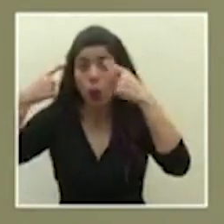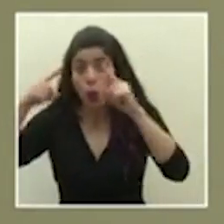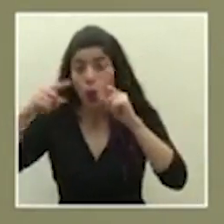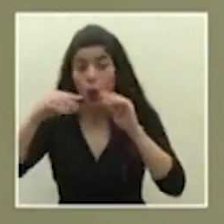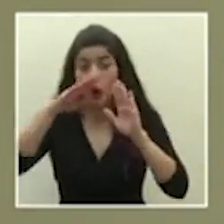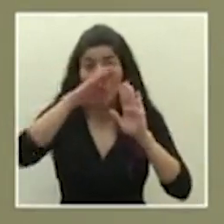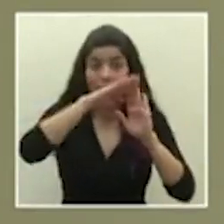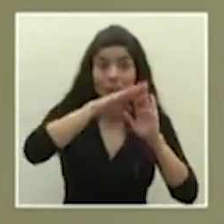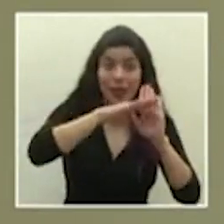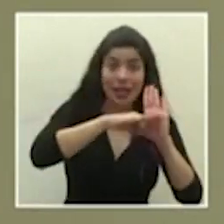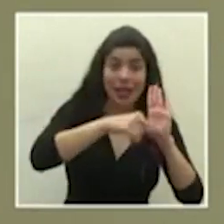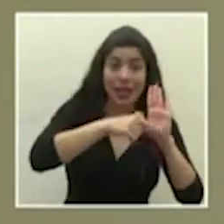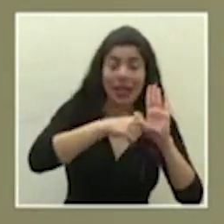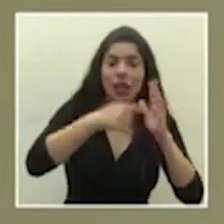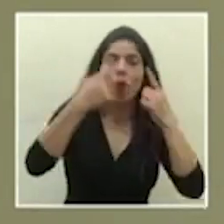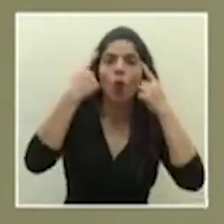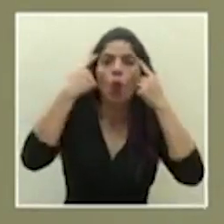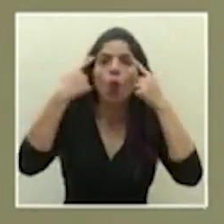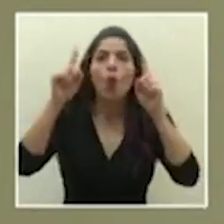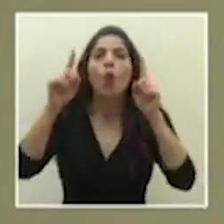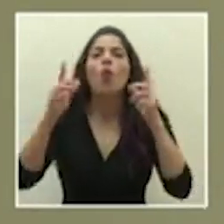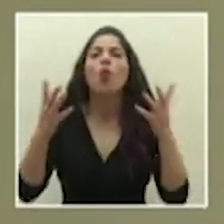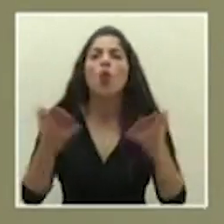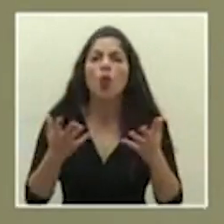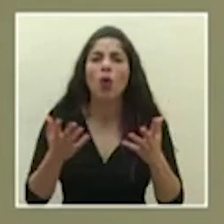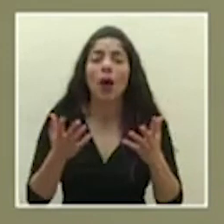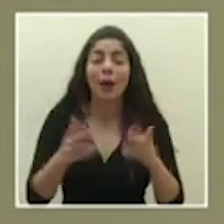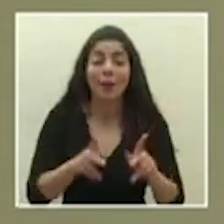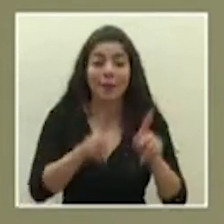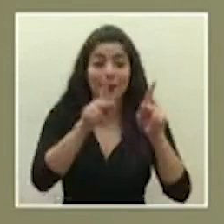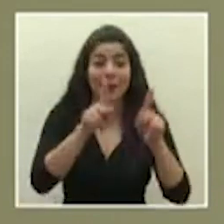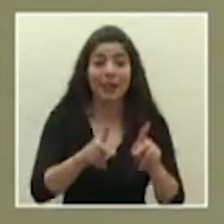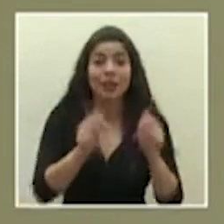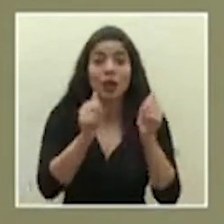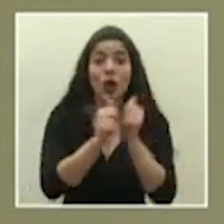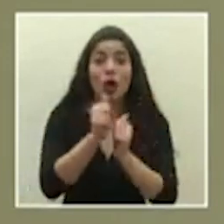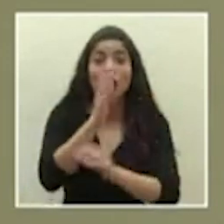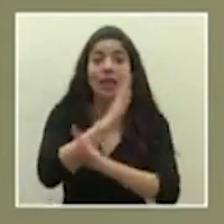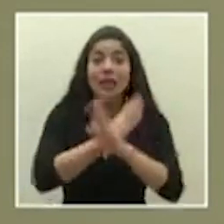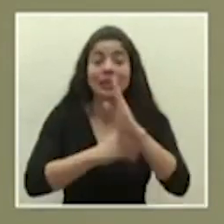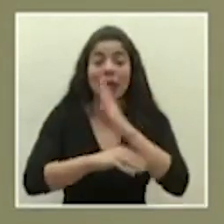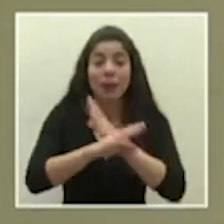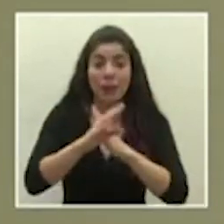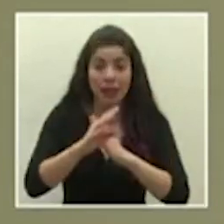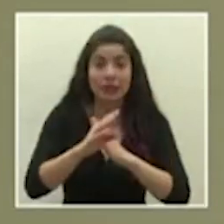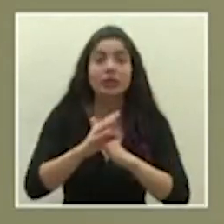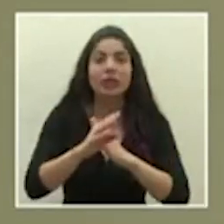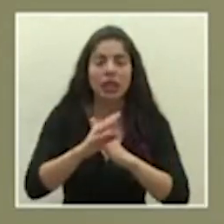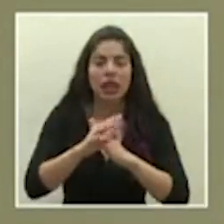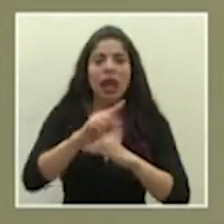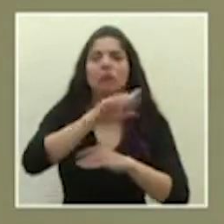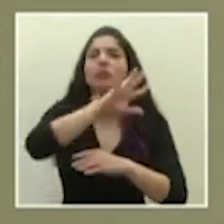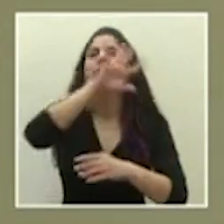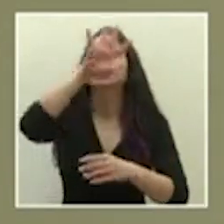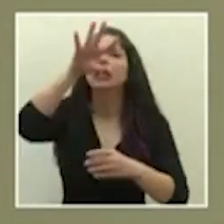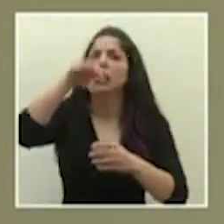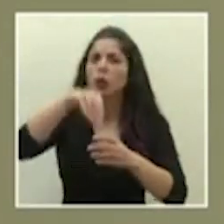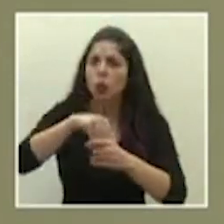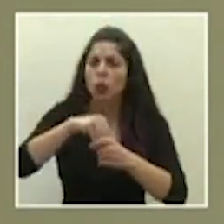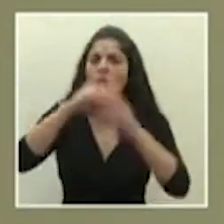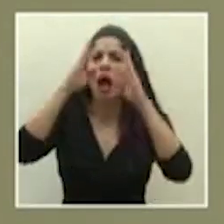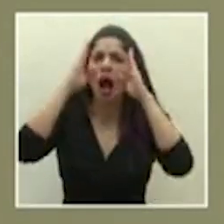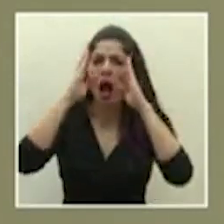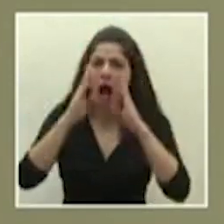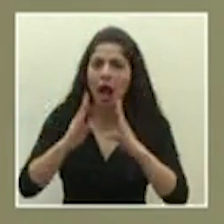medidas lograr precisamente de que las personas con discapacidad sean incluidas atendidas